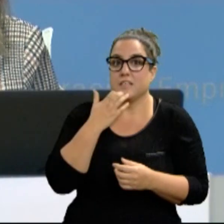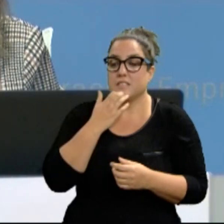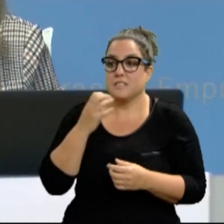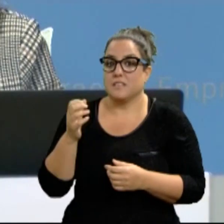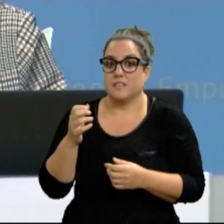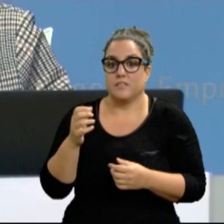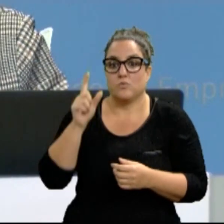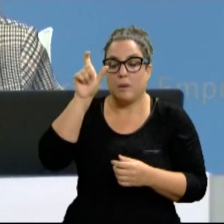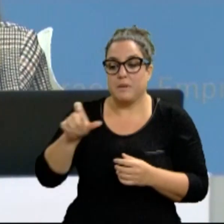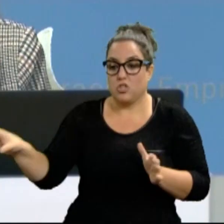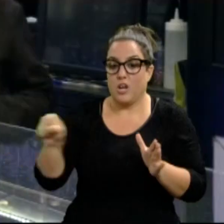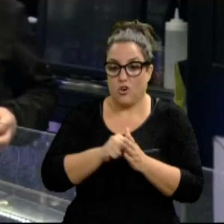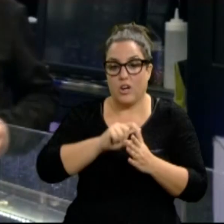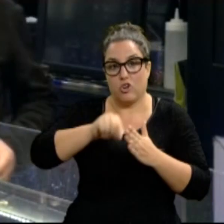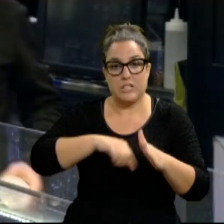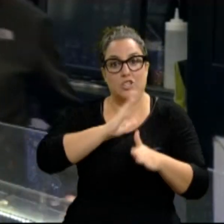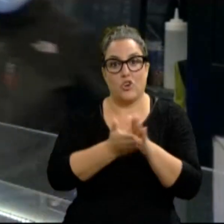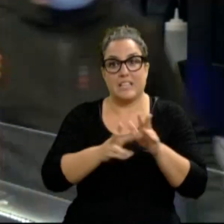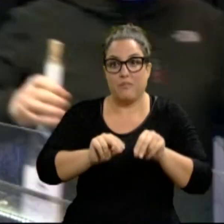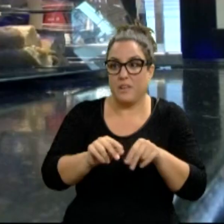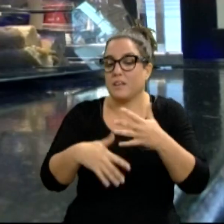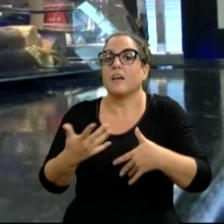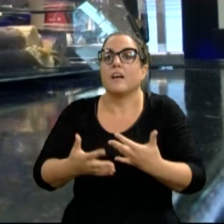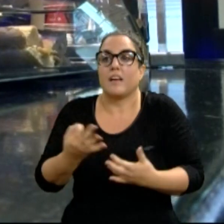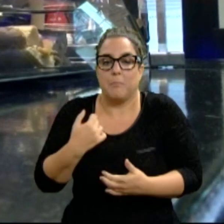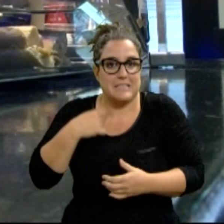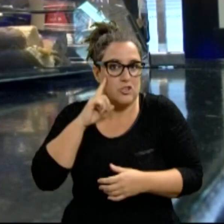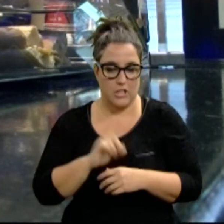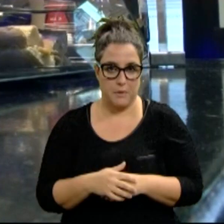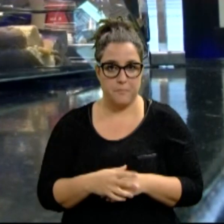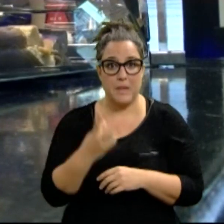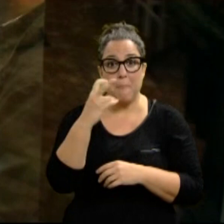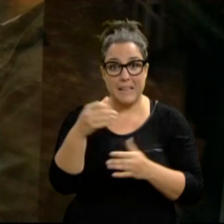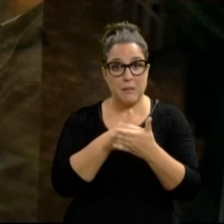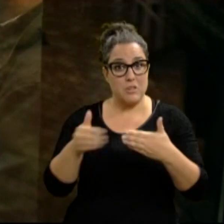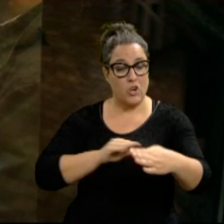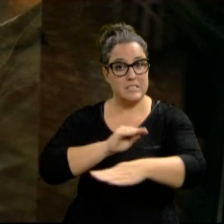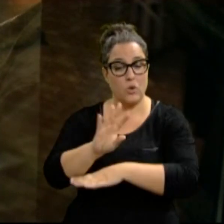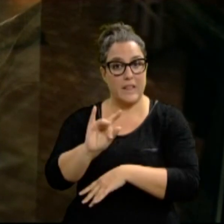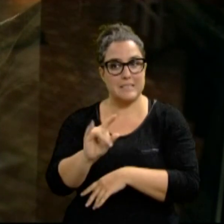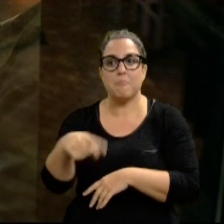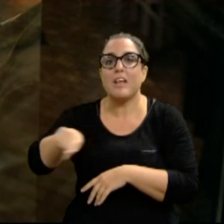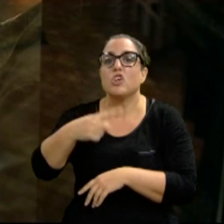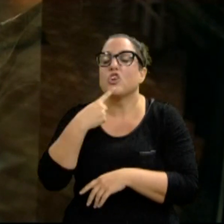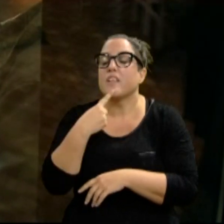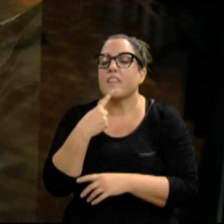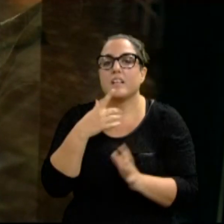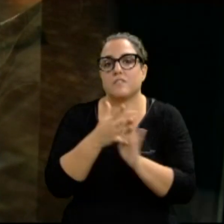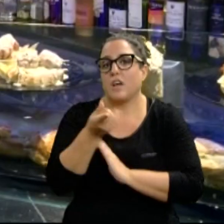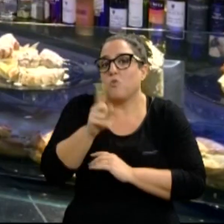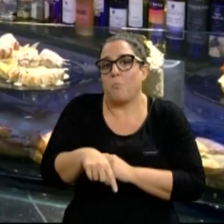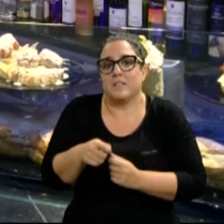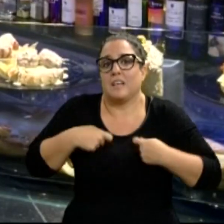lo sacas del ERTE no sabes qué va a pasar. Van a recibir 20 millones en ayudas directas, pero recalcan que solo les da para pagar los gastos fijos de un mes.